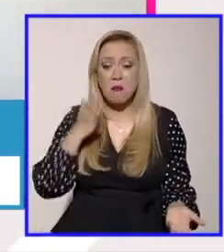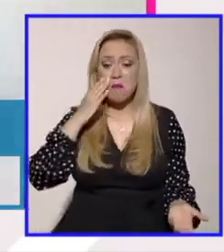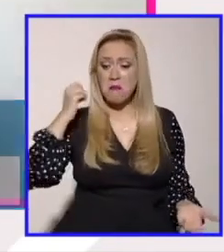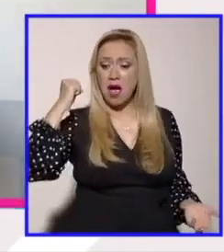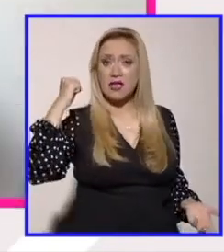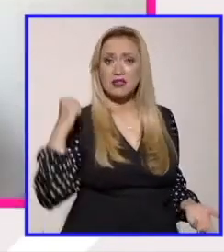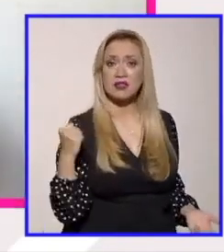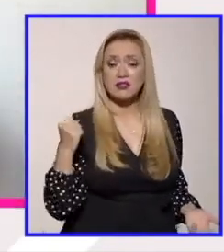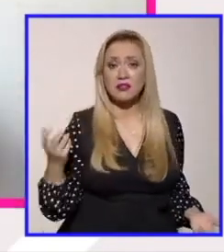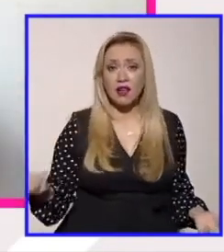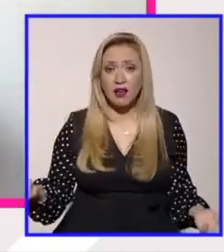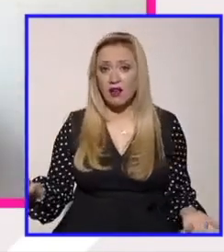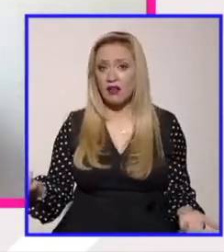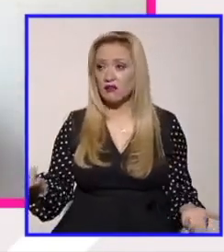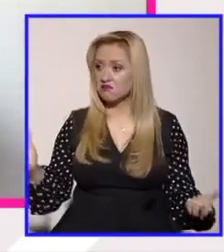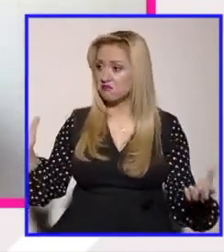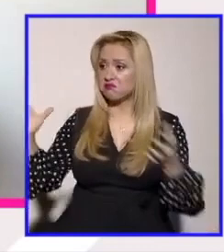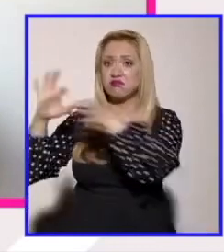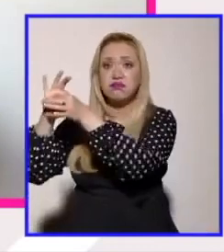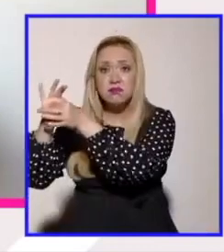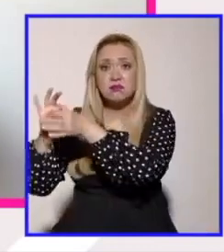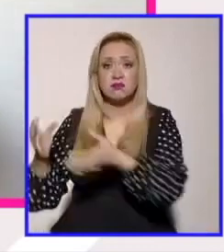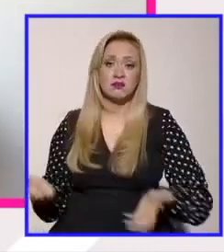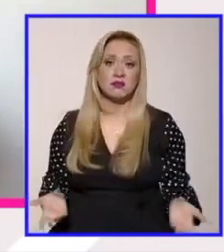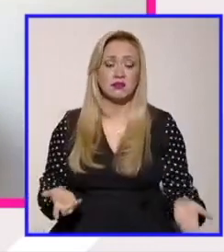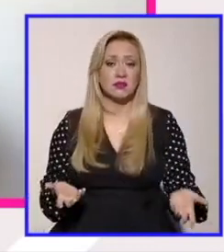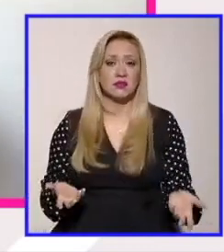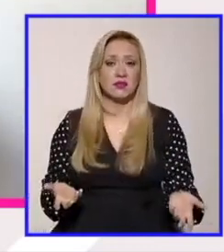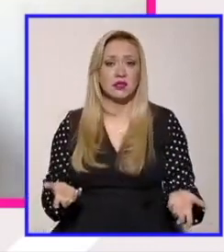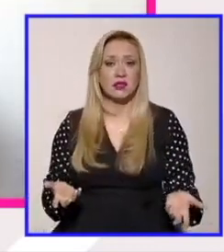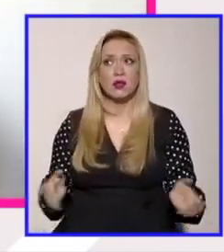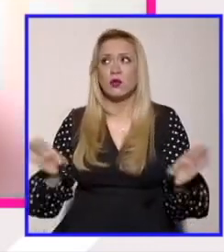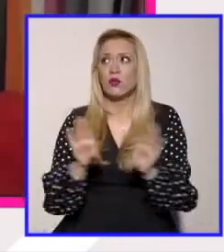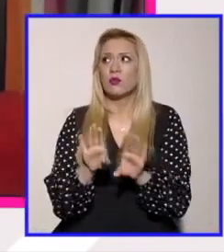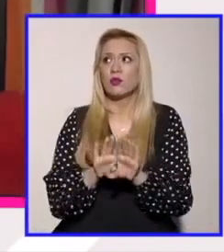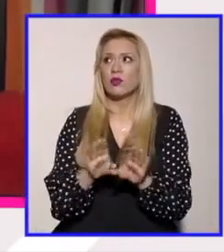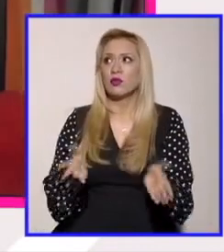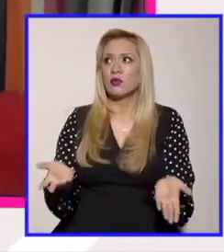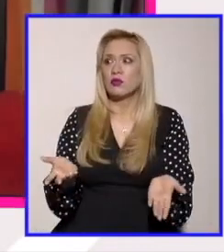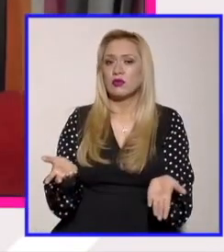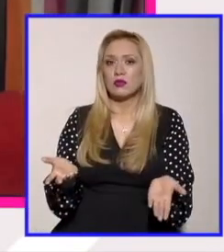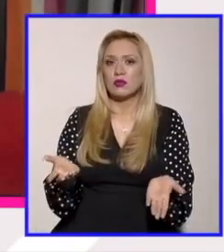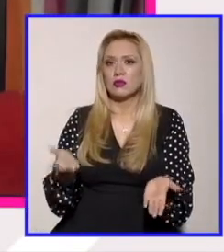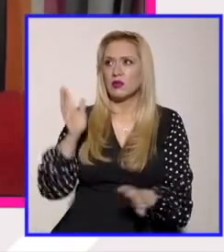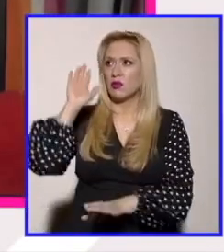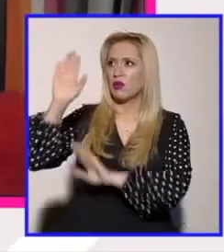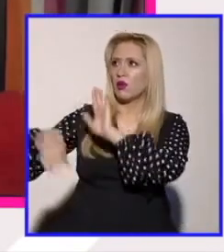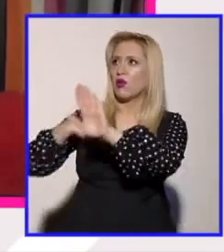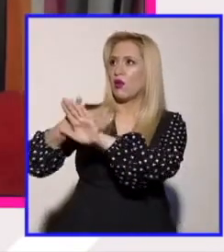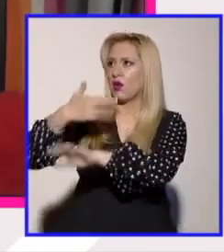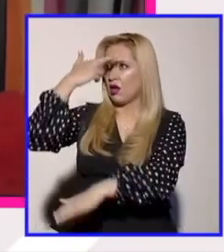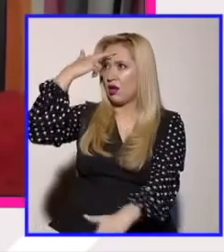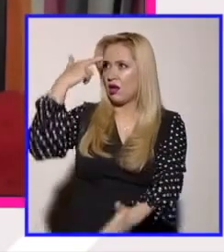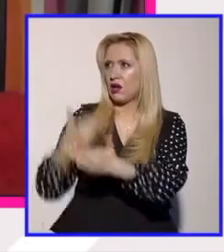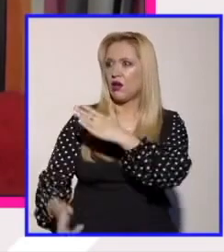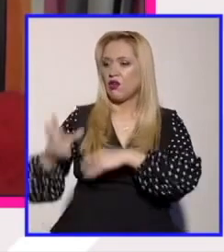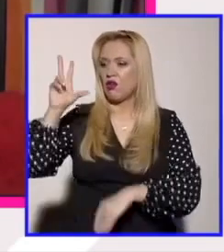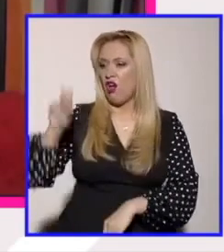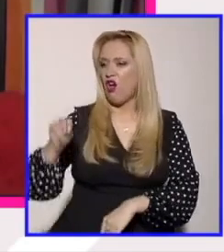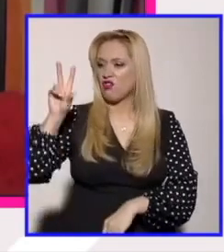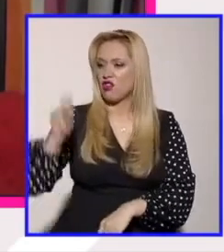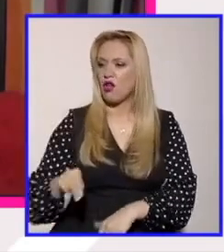esto que dice Ofelia sobre posicionarse en contra de los derechos reproductivos porque